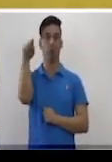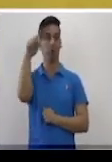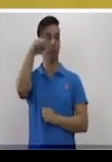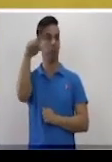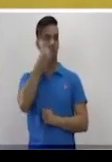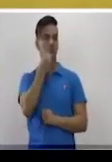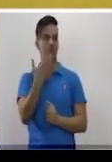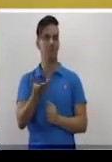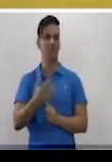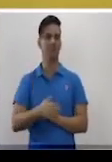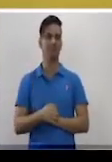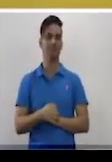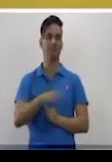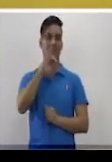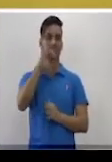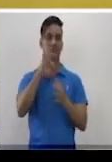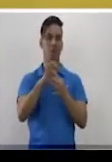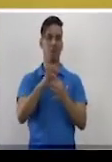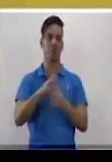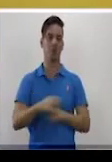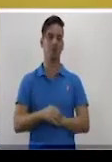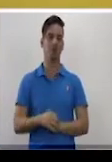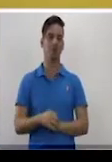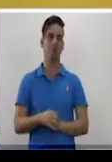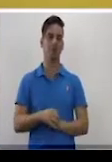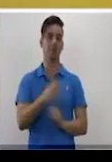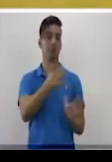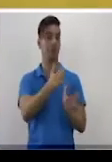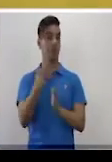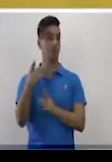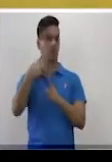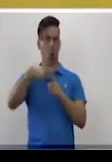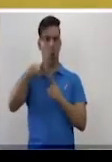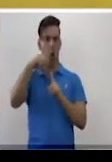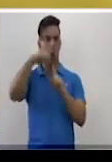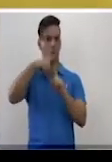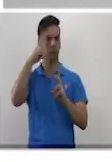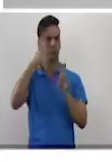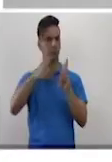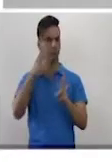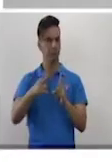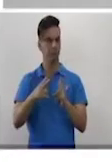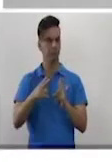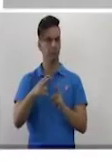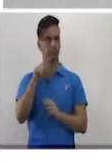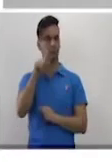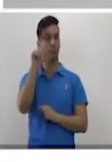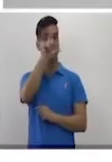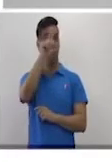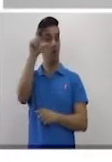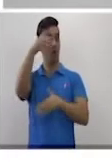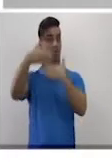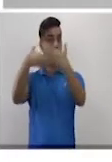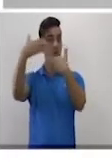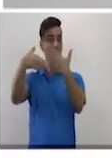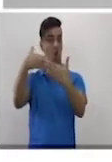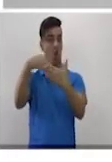paso al próximo ejercicio. El ejercicio nos dice que es el 13 de la página